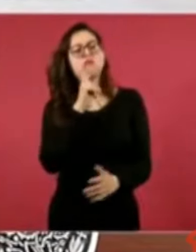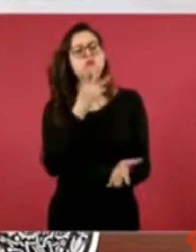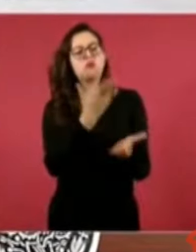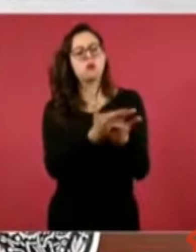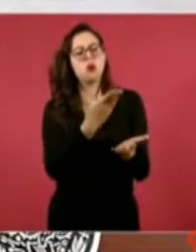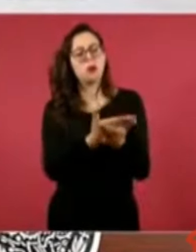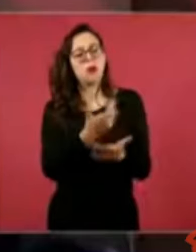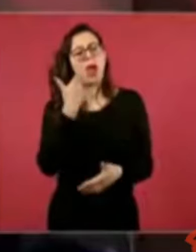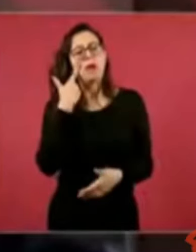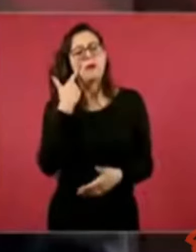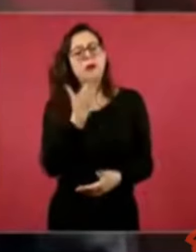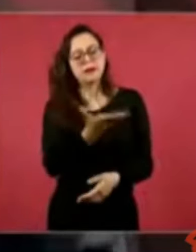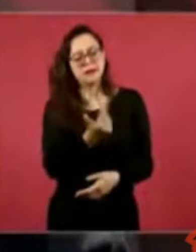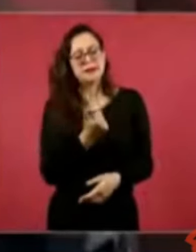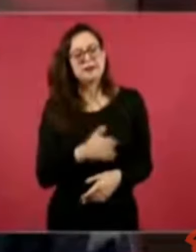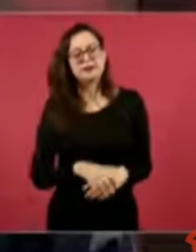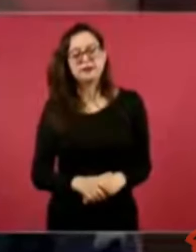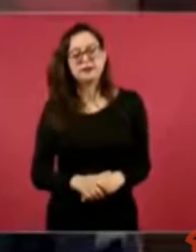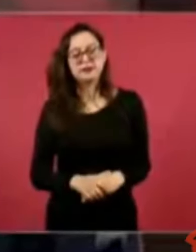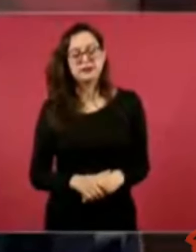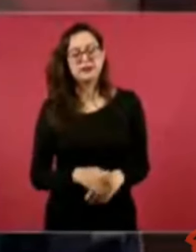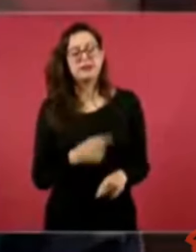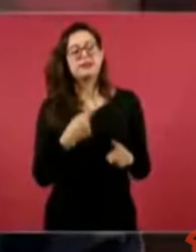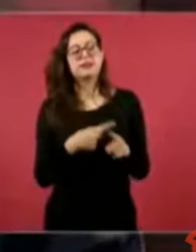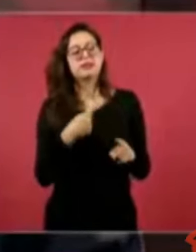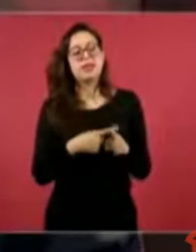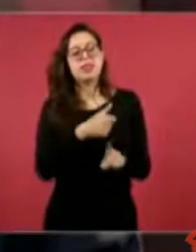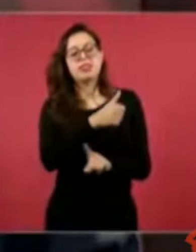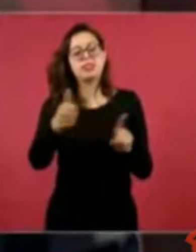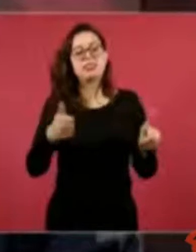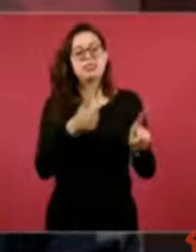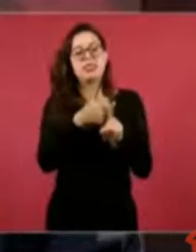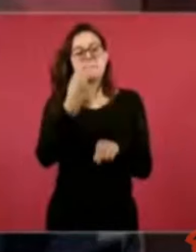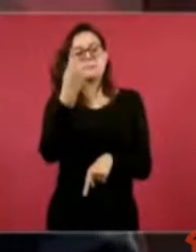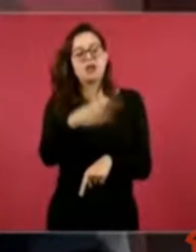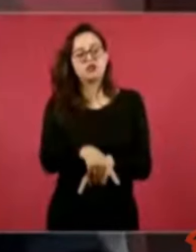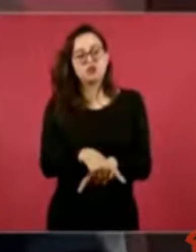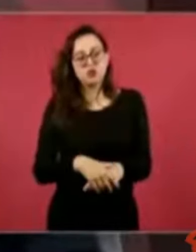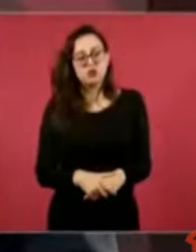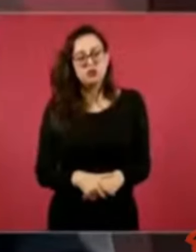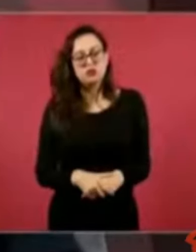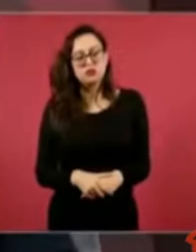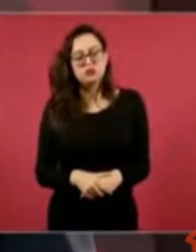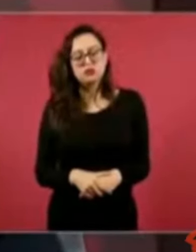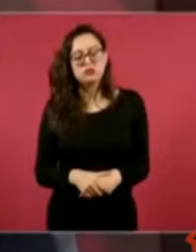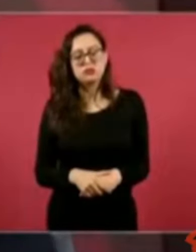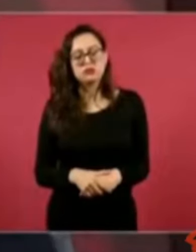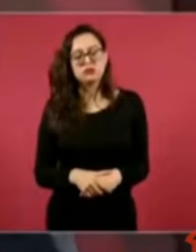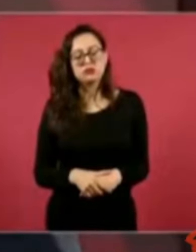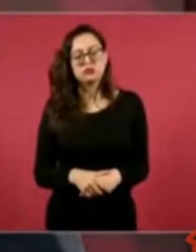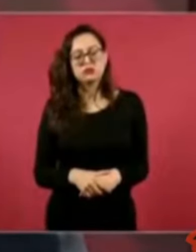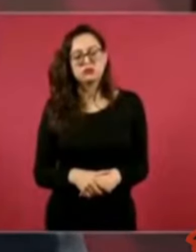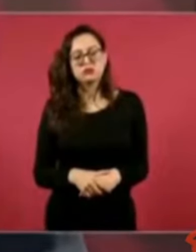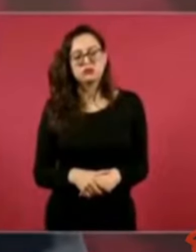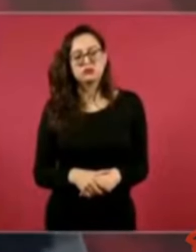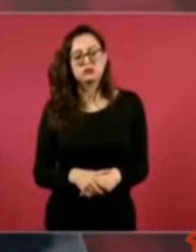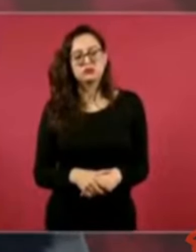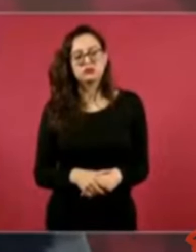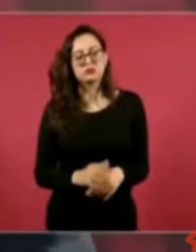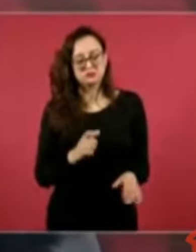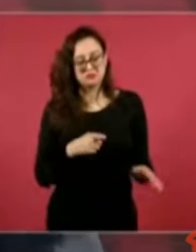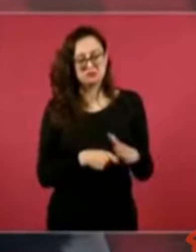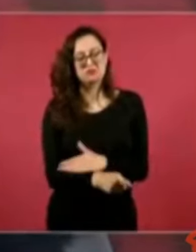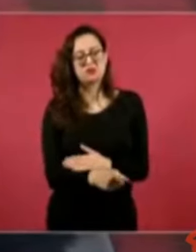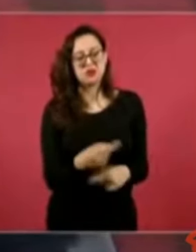¿Quién te encargó a hacer los reportajes y quién pompó?